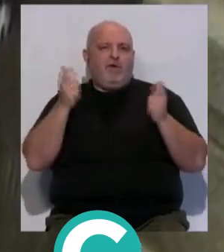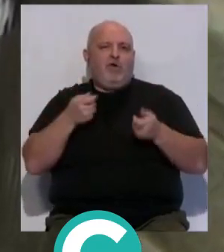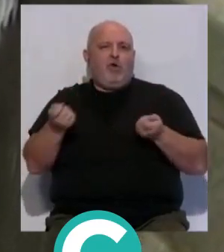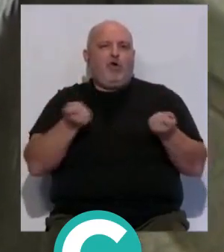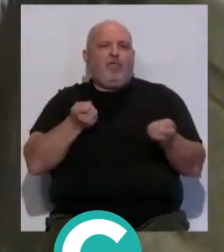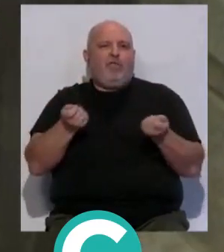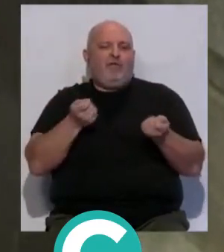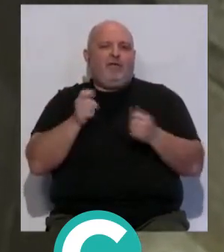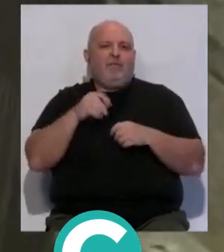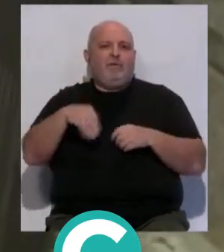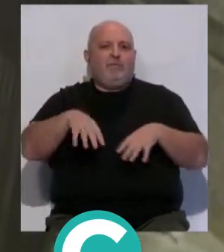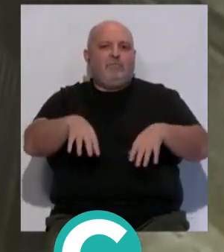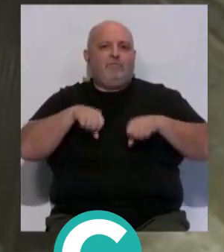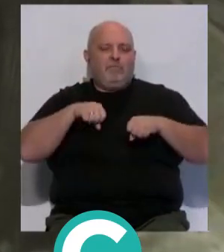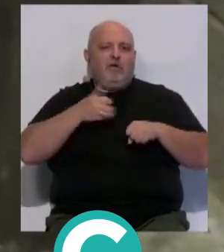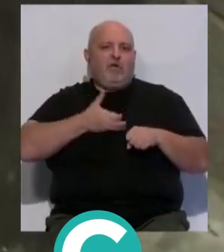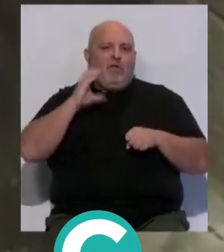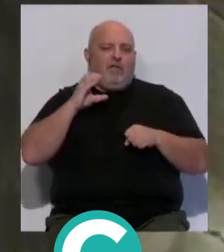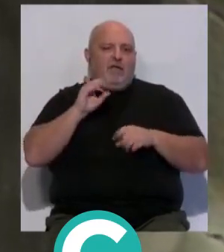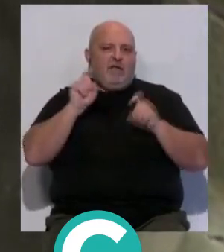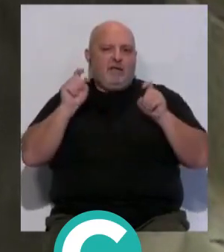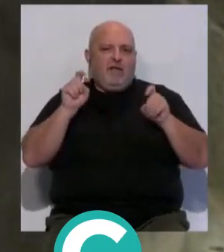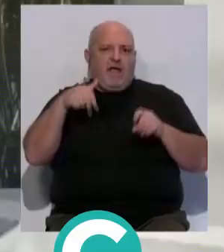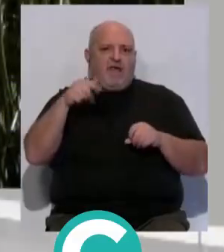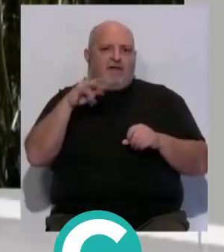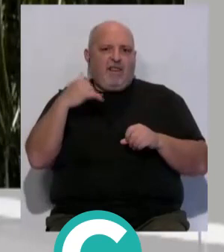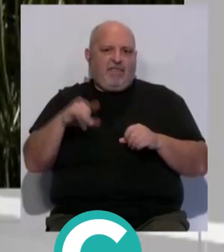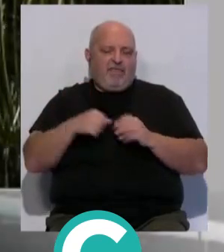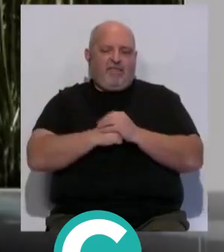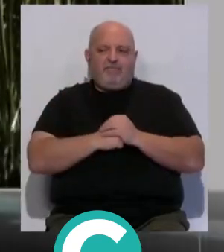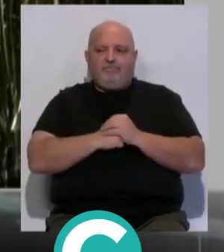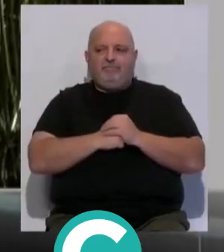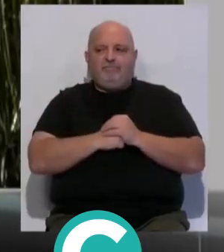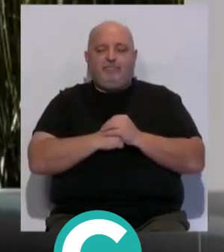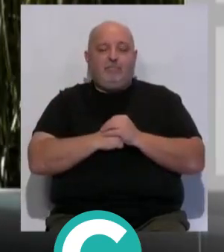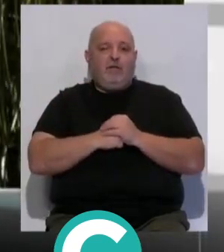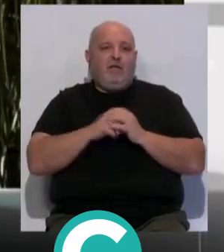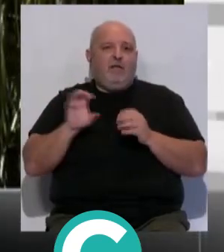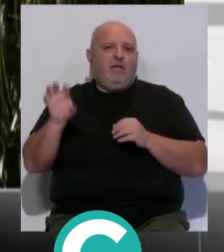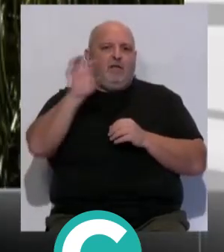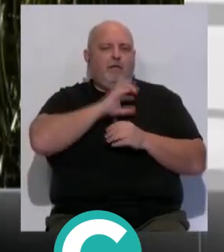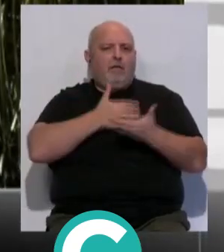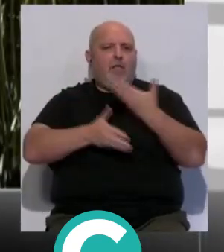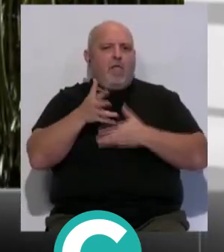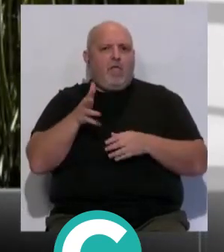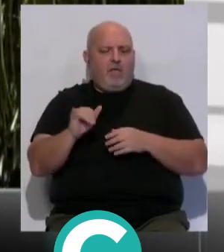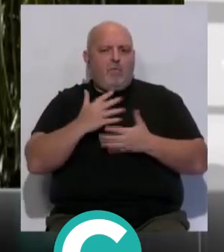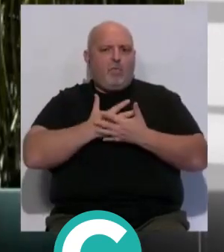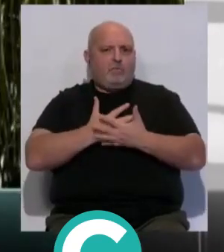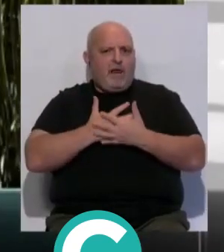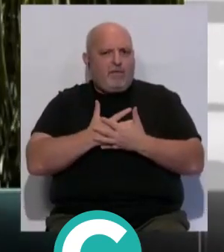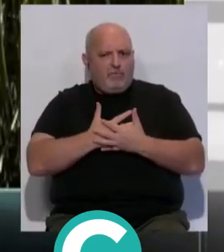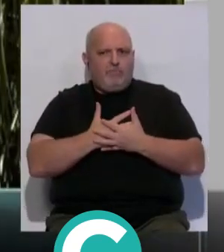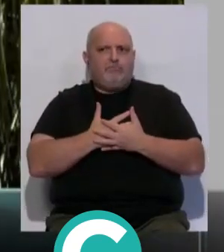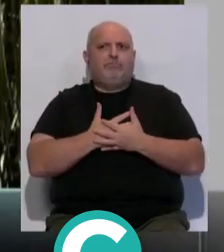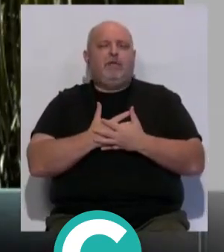coordinación presidida por la Concejalada de Enseñanza Ana Fernández. Entidades que están colaborando, voluntariados,